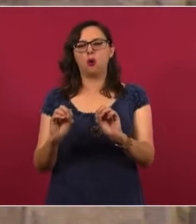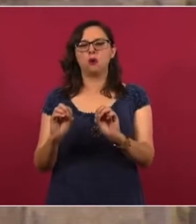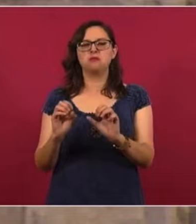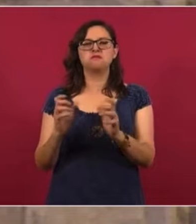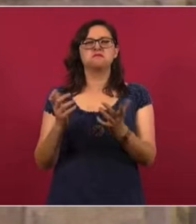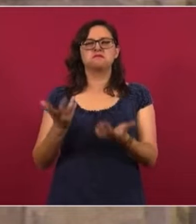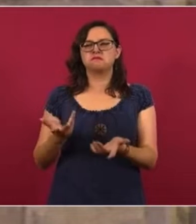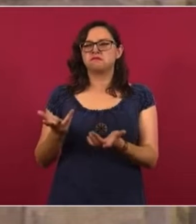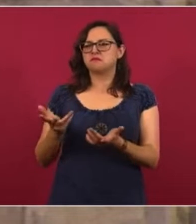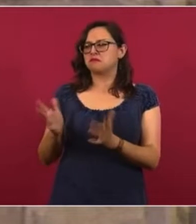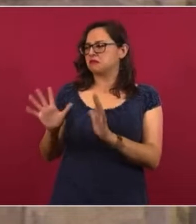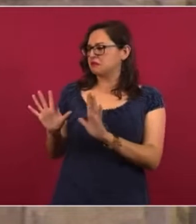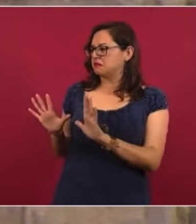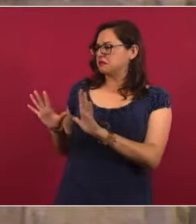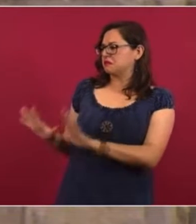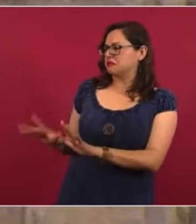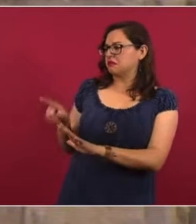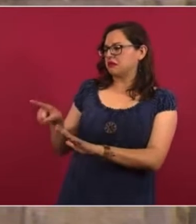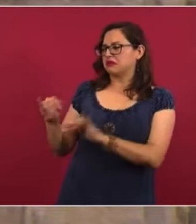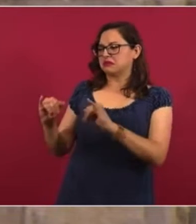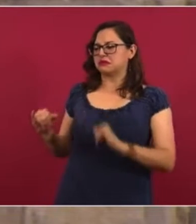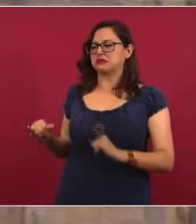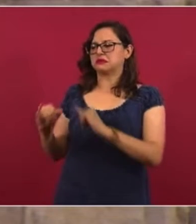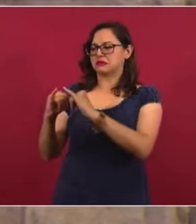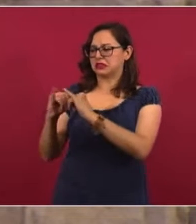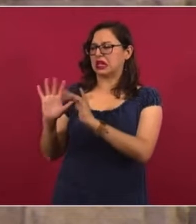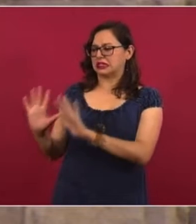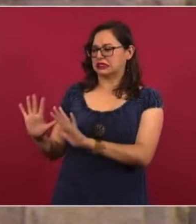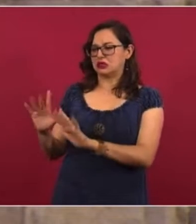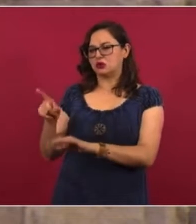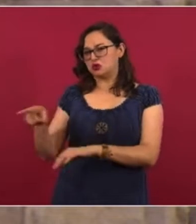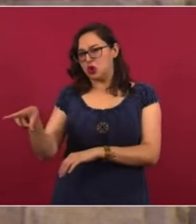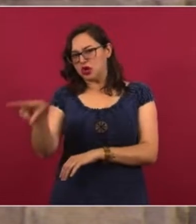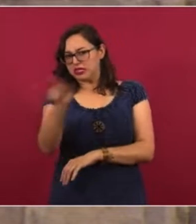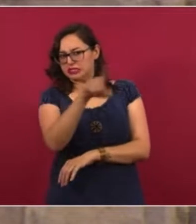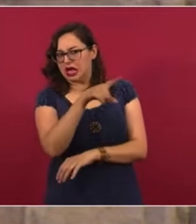a instituciones financieras en quiebra.